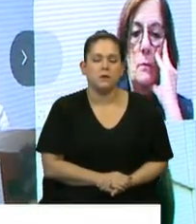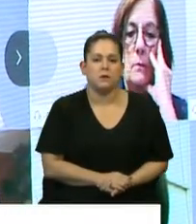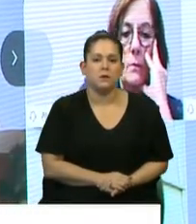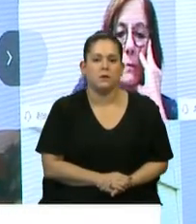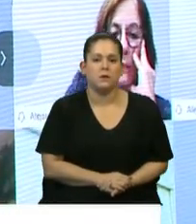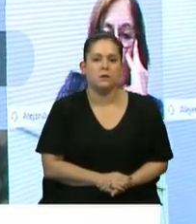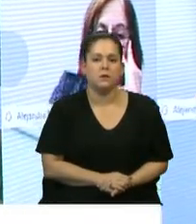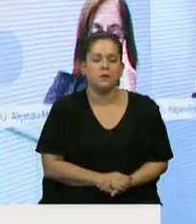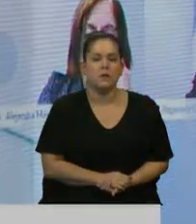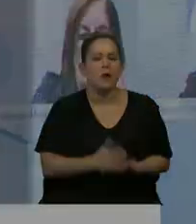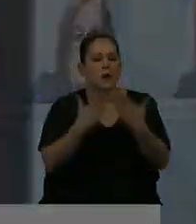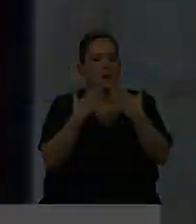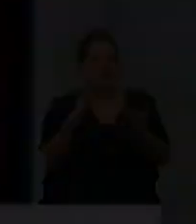Gracias, diputada Camaño.